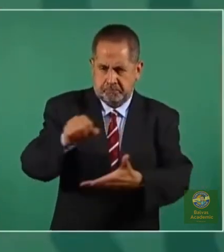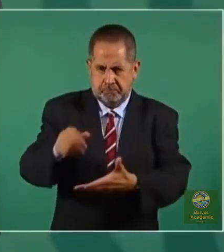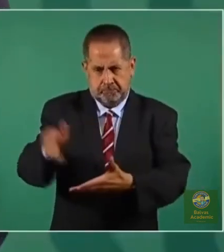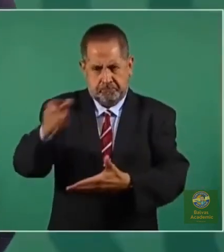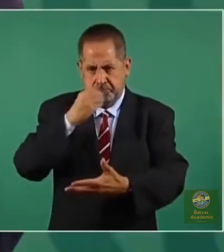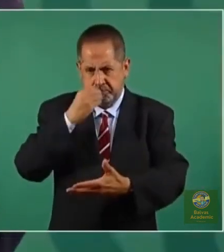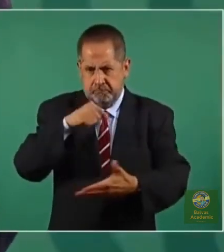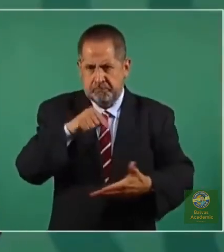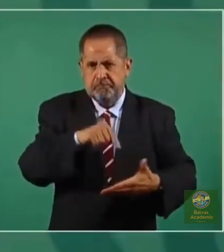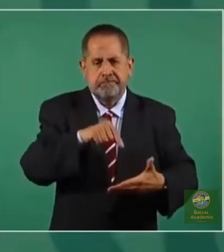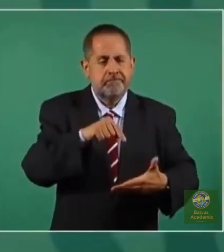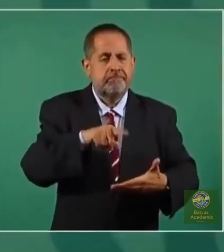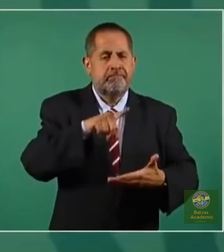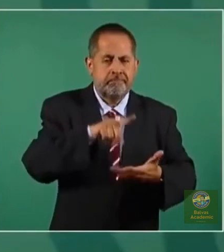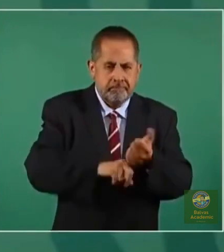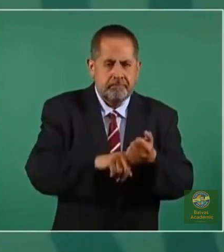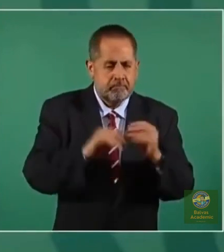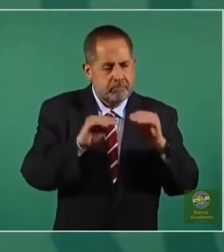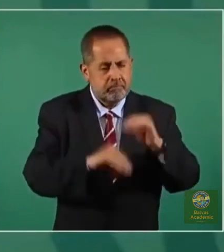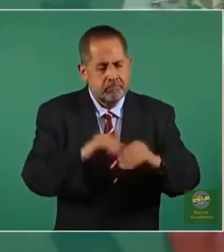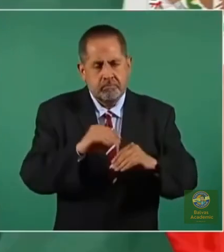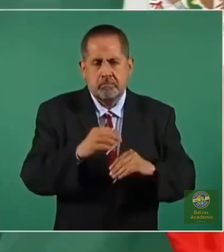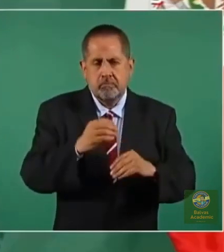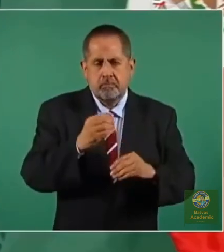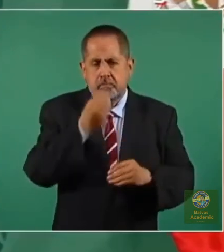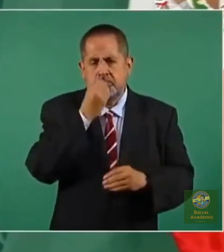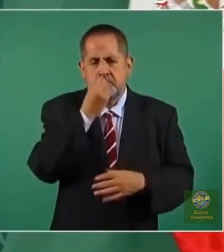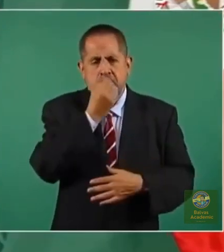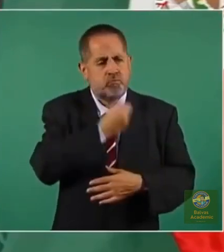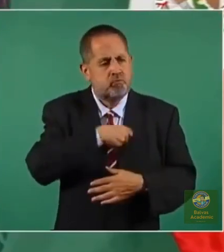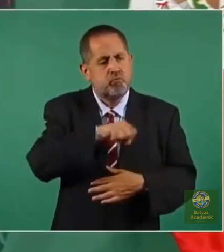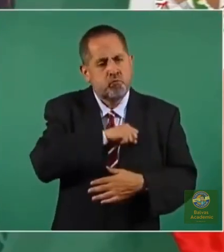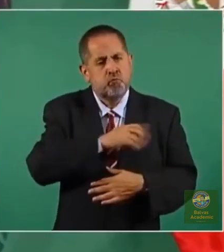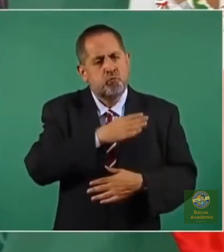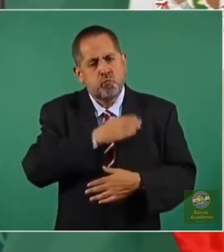se les pongan alimentos sanos